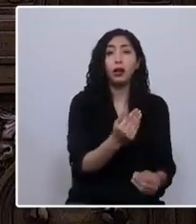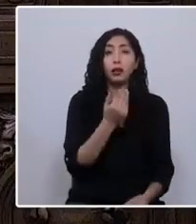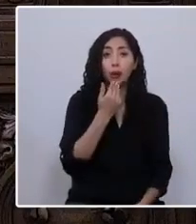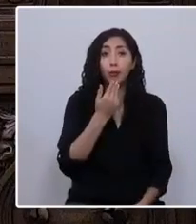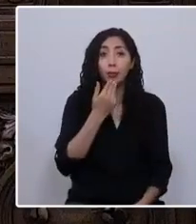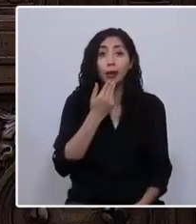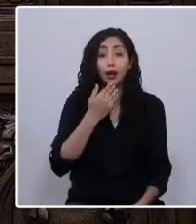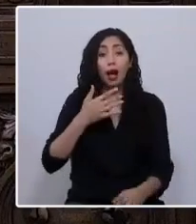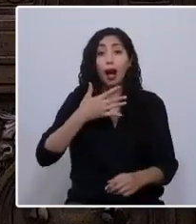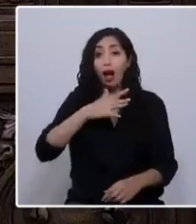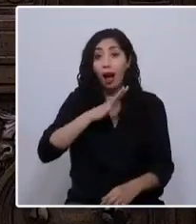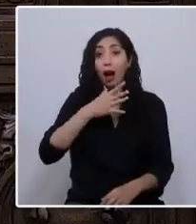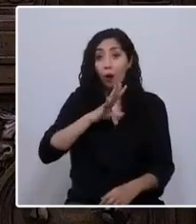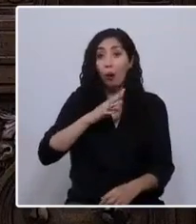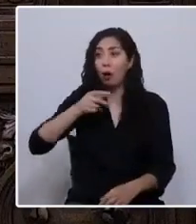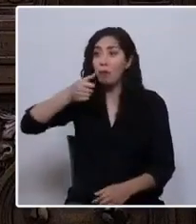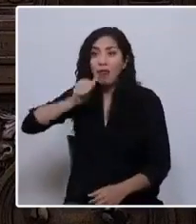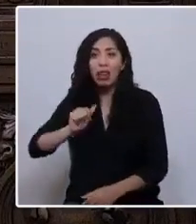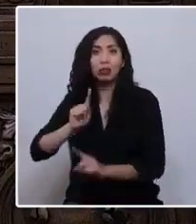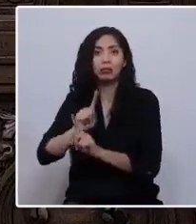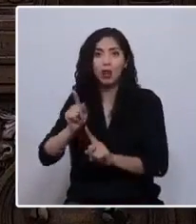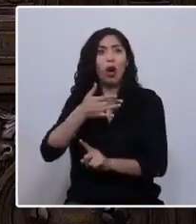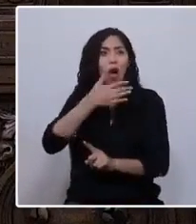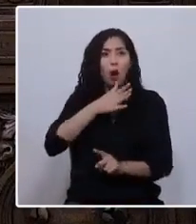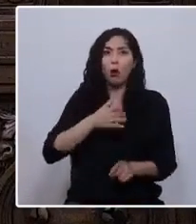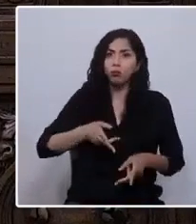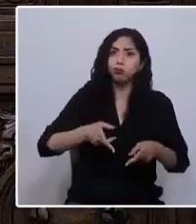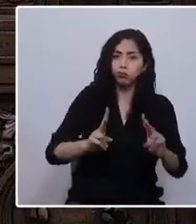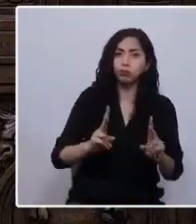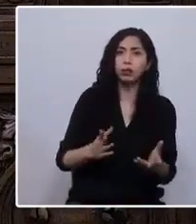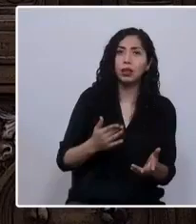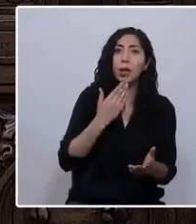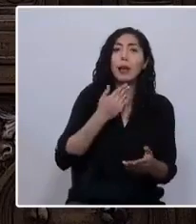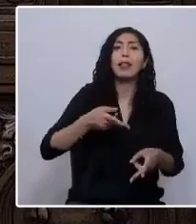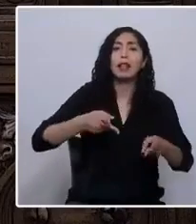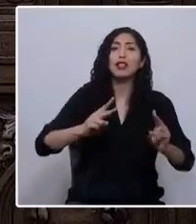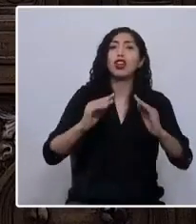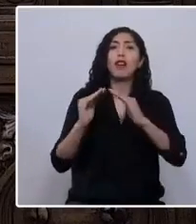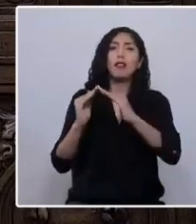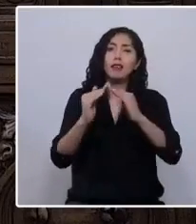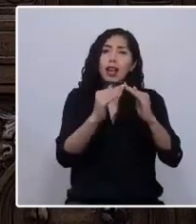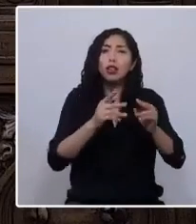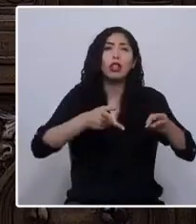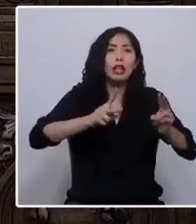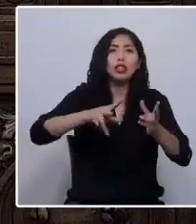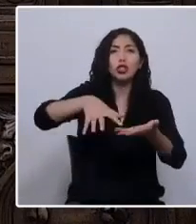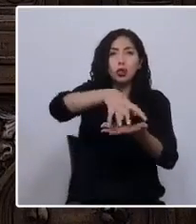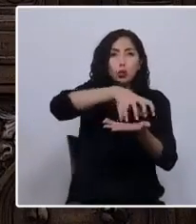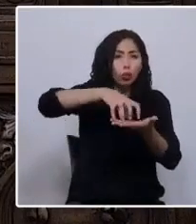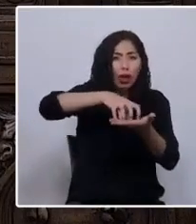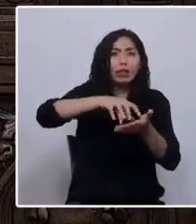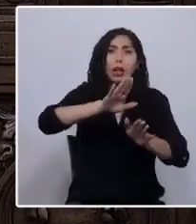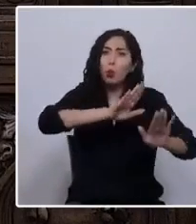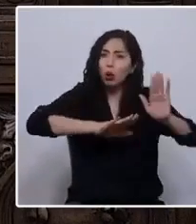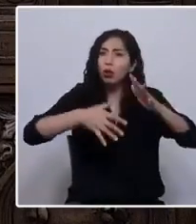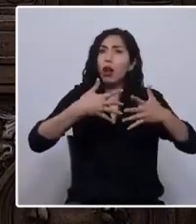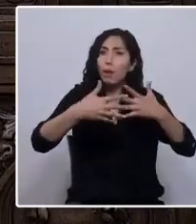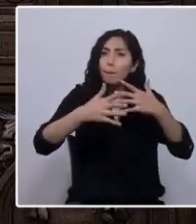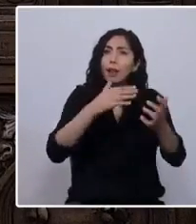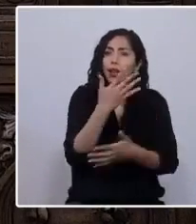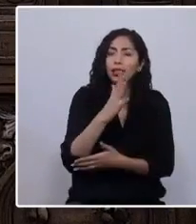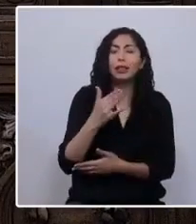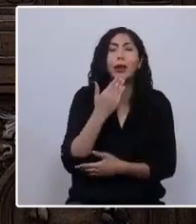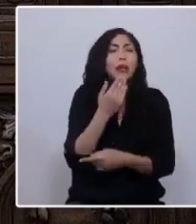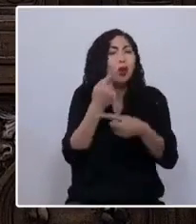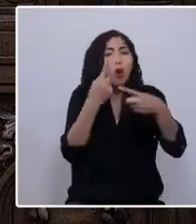el agua. Para que el derecho a la vivienda incluya su dimensión ambiental y el derecho a la ciudad hable de ciudades ecosistémicas. Y entre tantos otros.